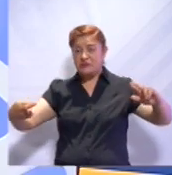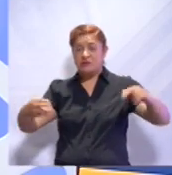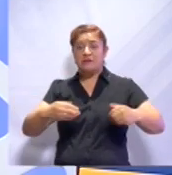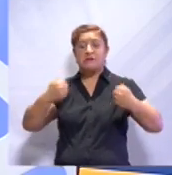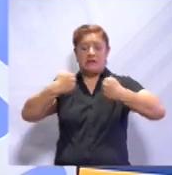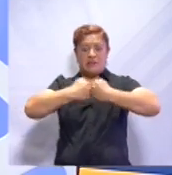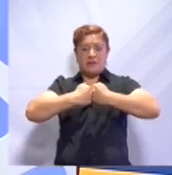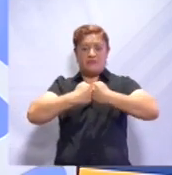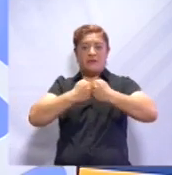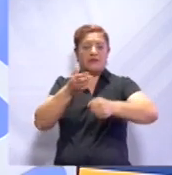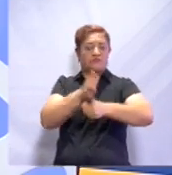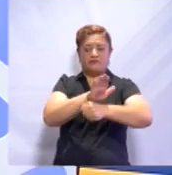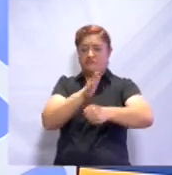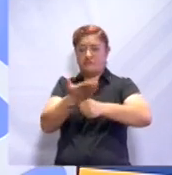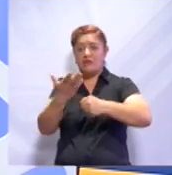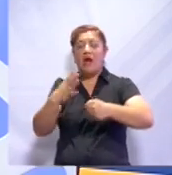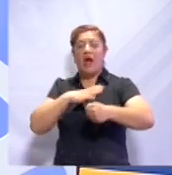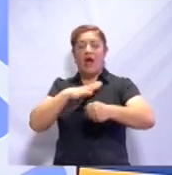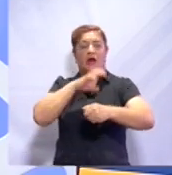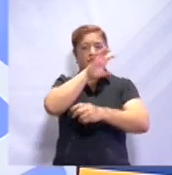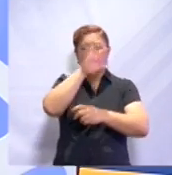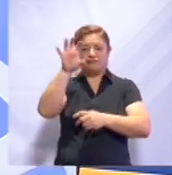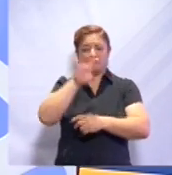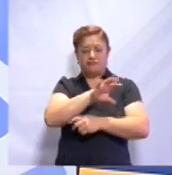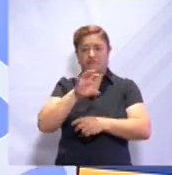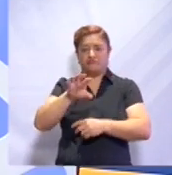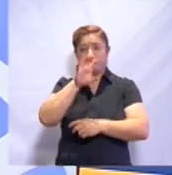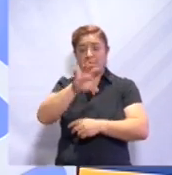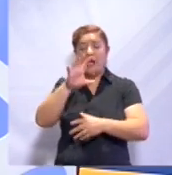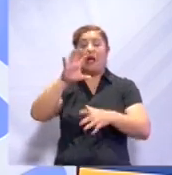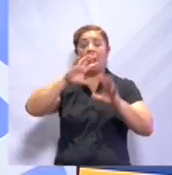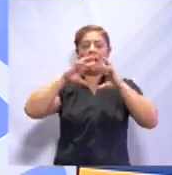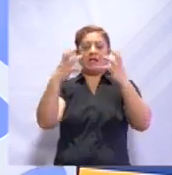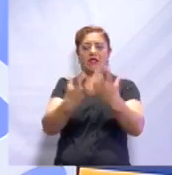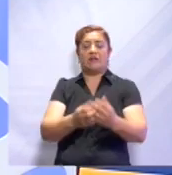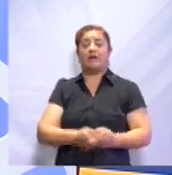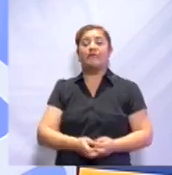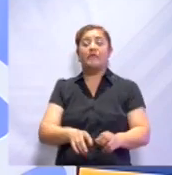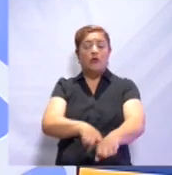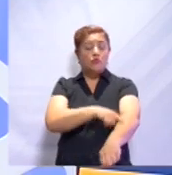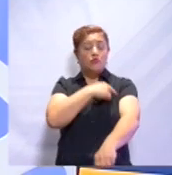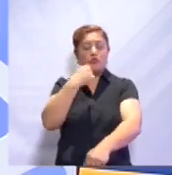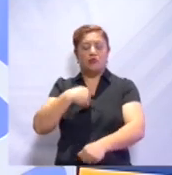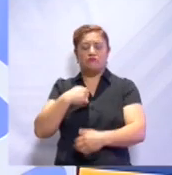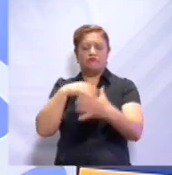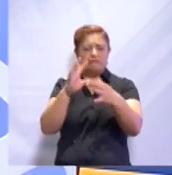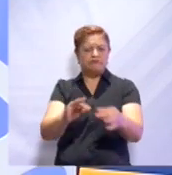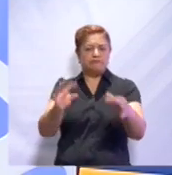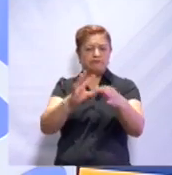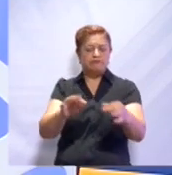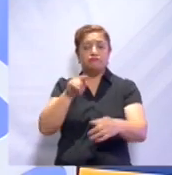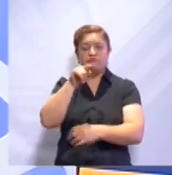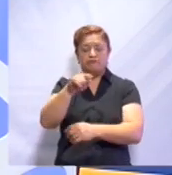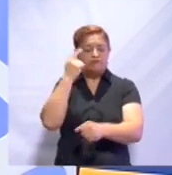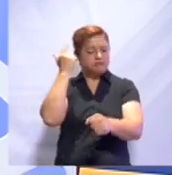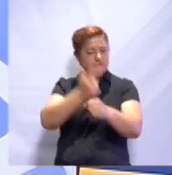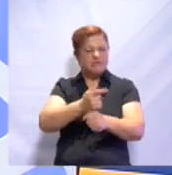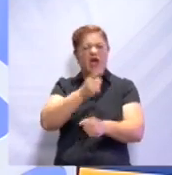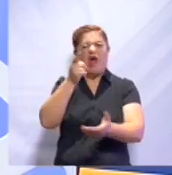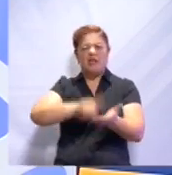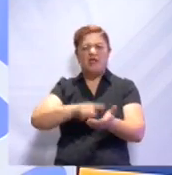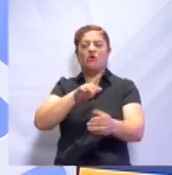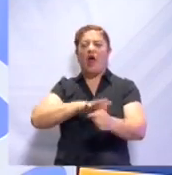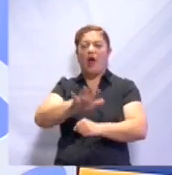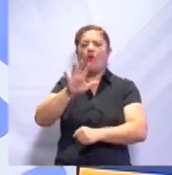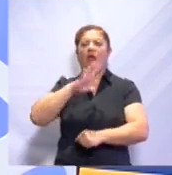límites territoriales de los continentes en la tierra. A lo largo del programa te iremos dando pistas para que tú en casa puedas descubrir qué hay dentro